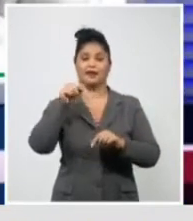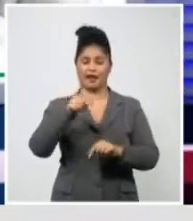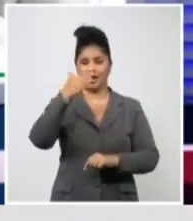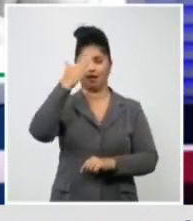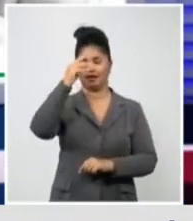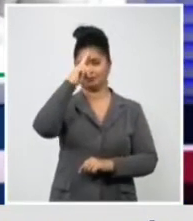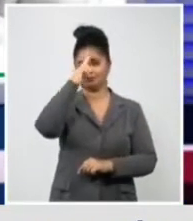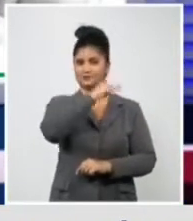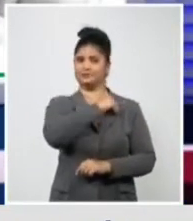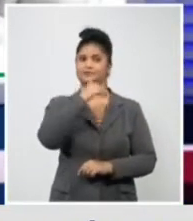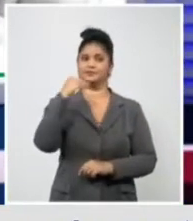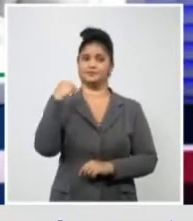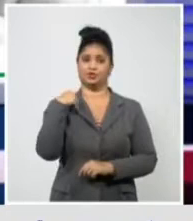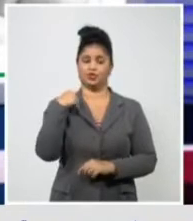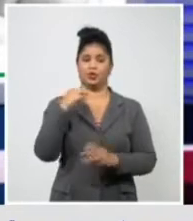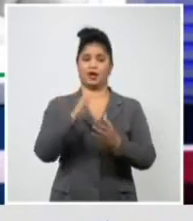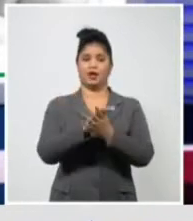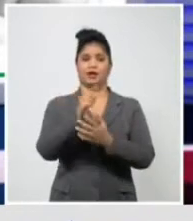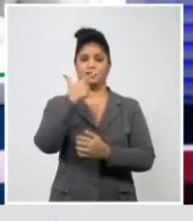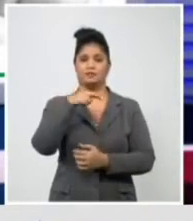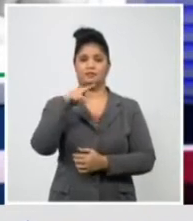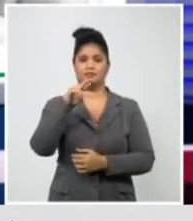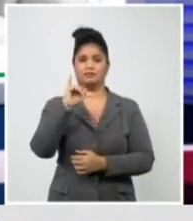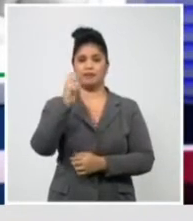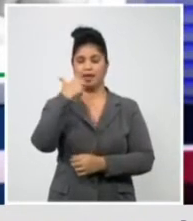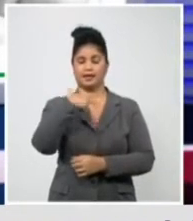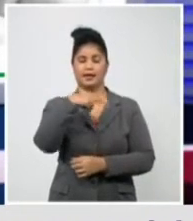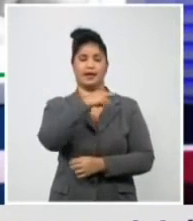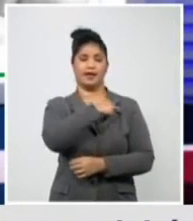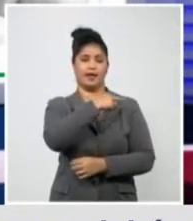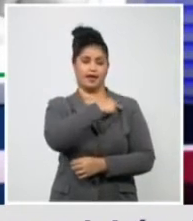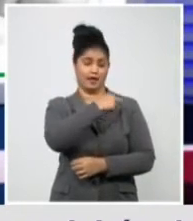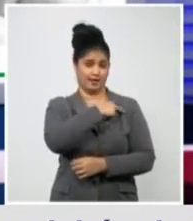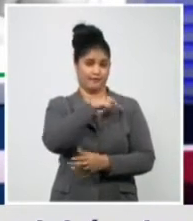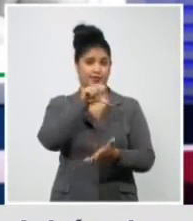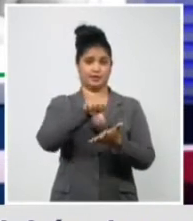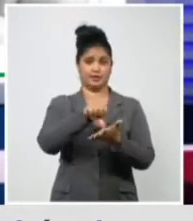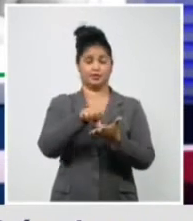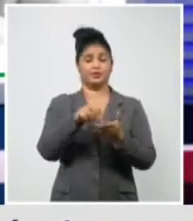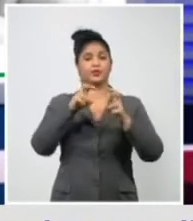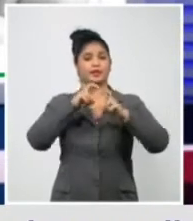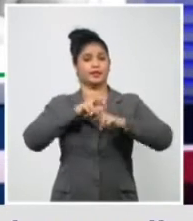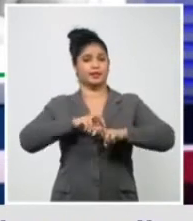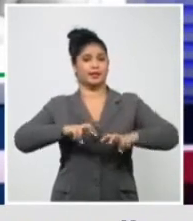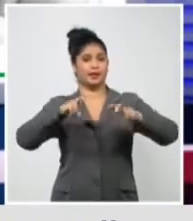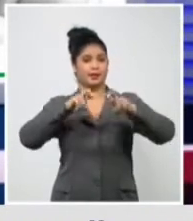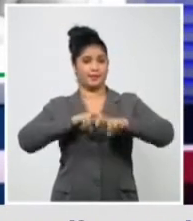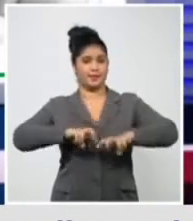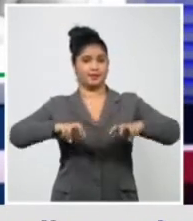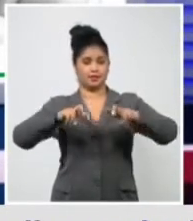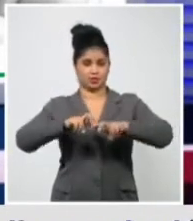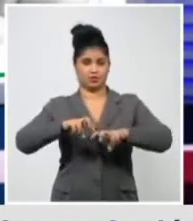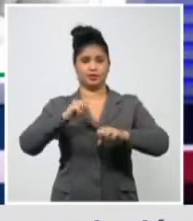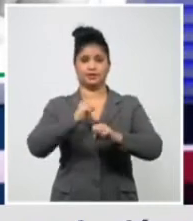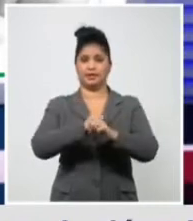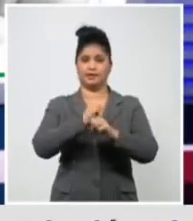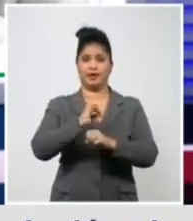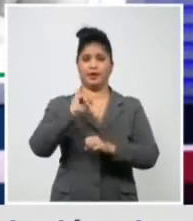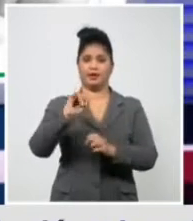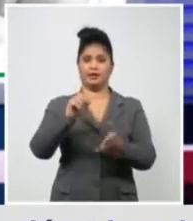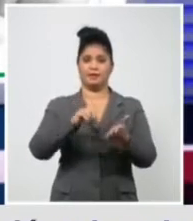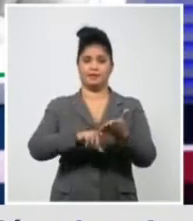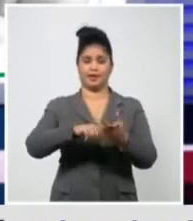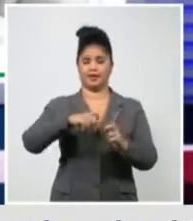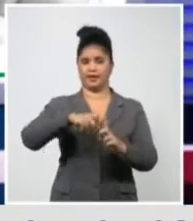Guzmán Tirado, jefa del Centro de Investigaciones, Diagnóstico y Referencia del Instituto de Medicina Tropical Pedro